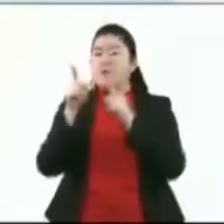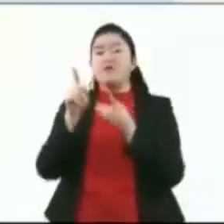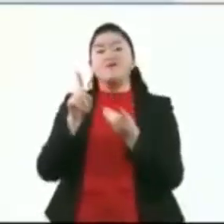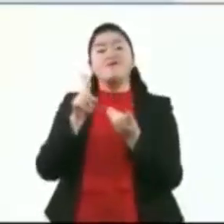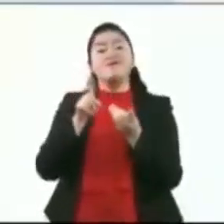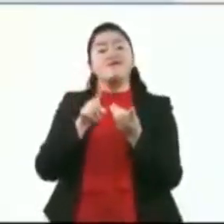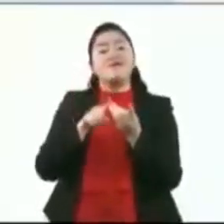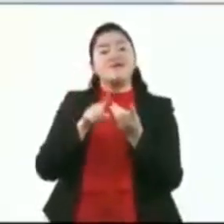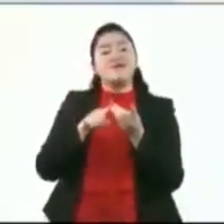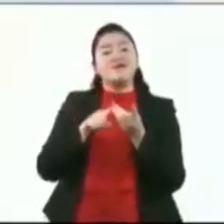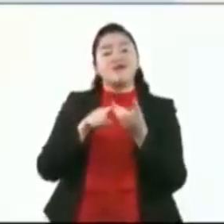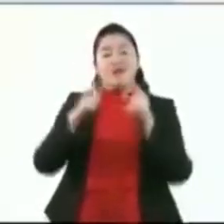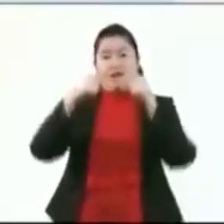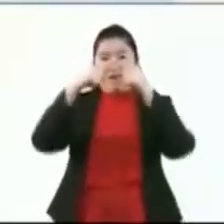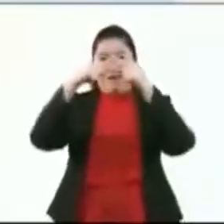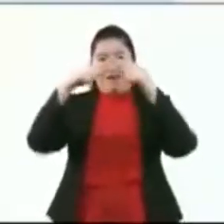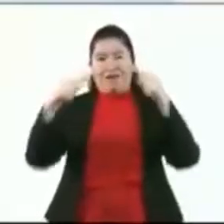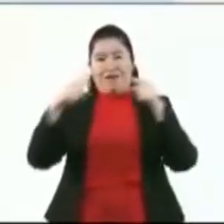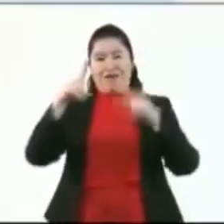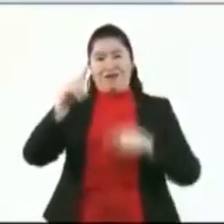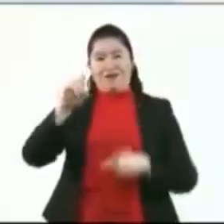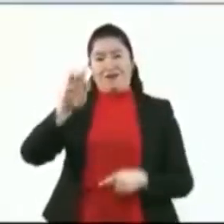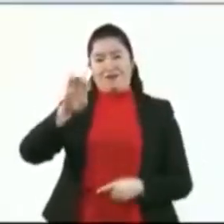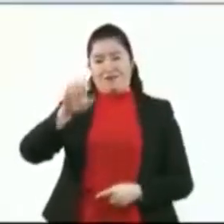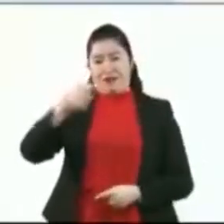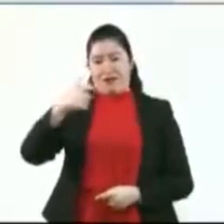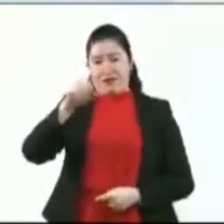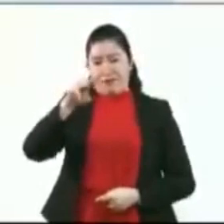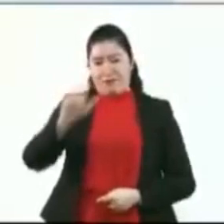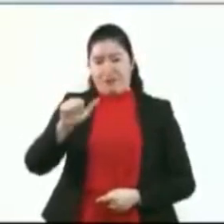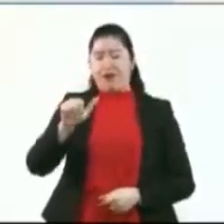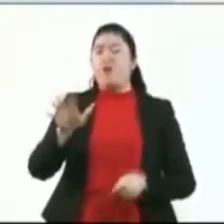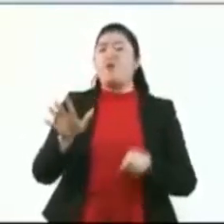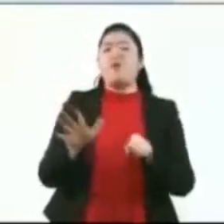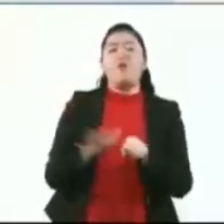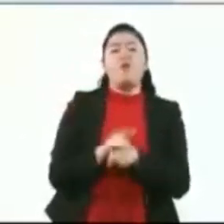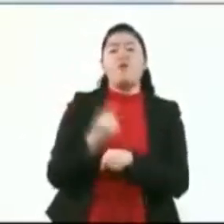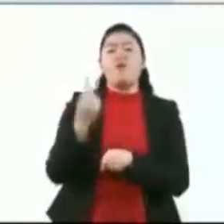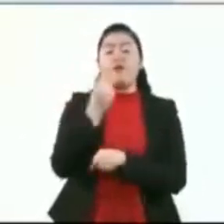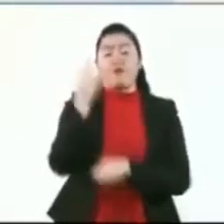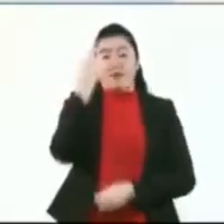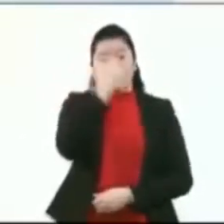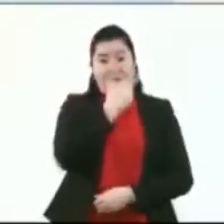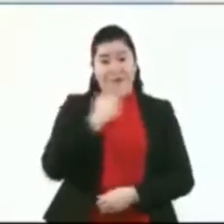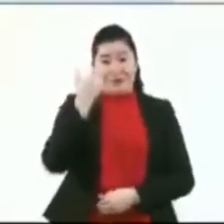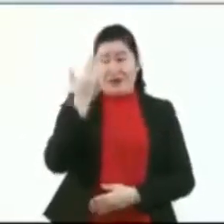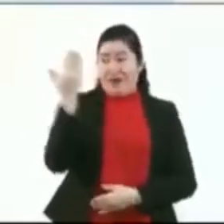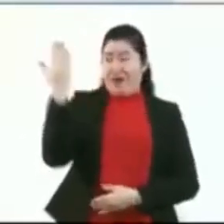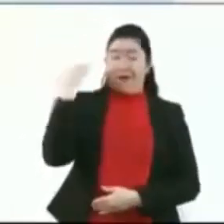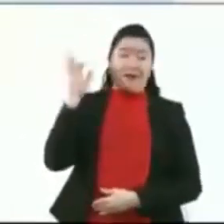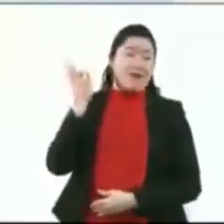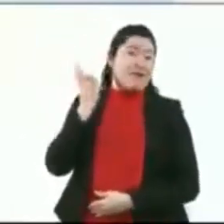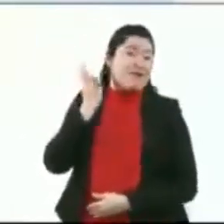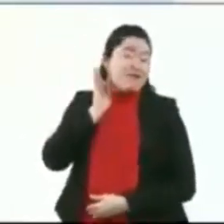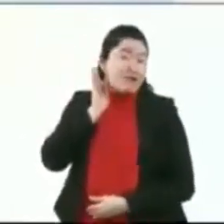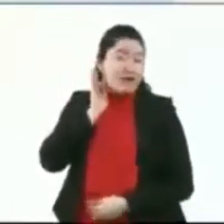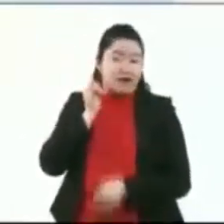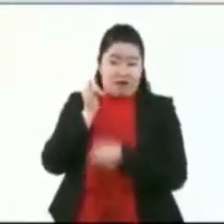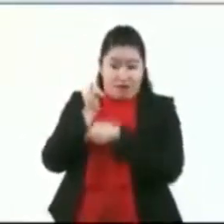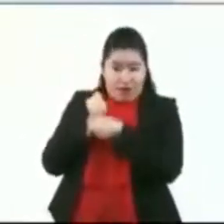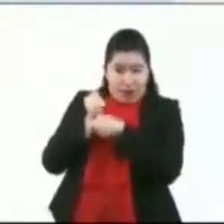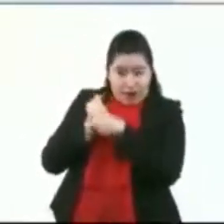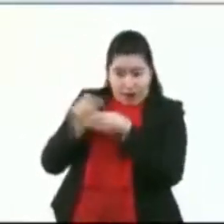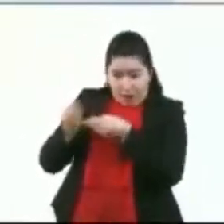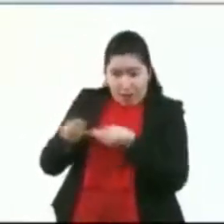Luego de que se detectaron 21 grietas en el viaducto del tramo elevado en la línea 12 del metro, la jefa de gobierno